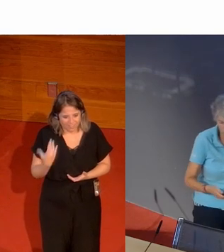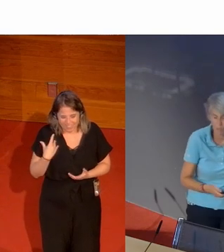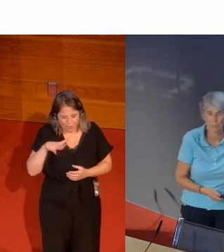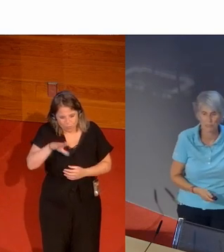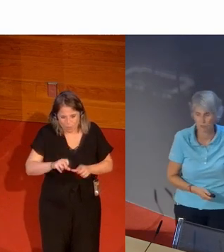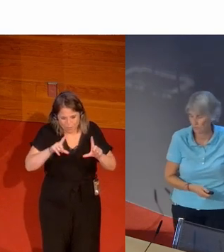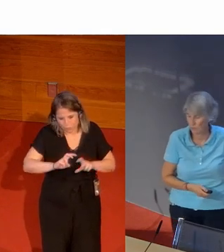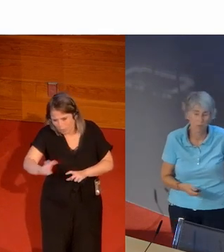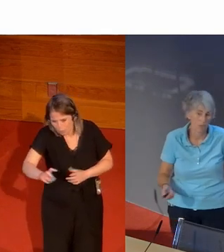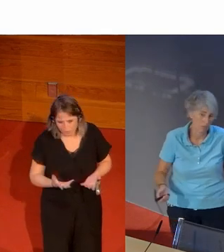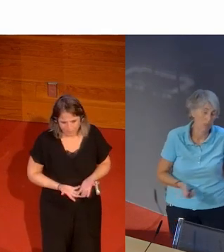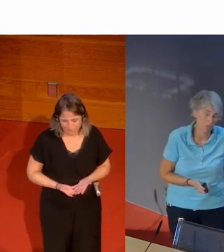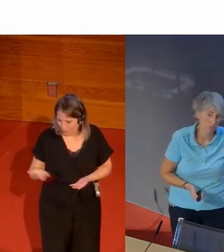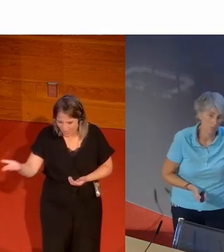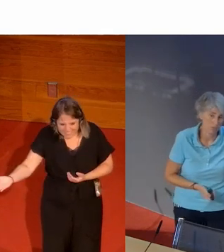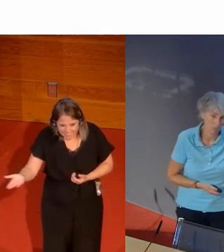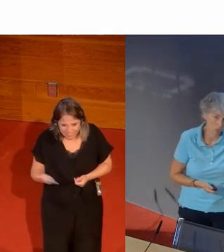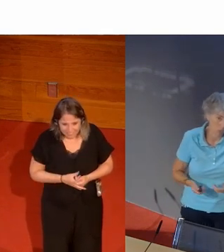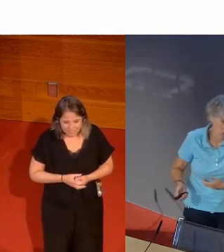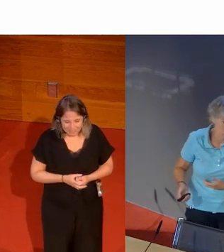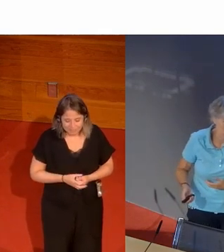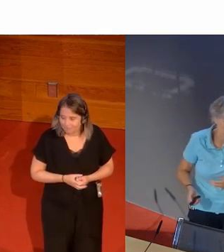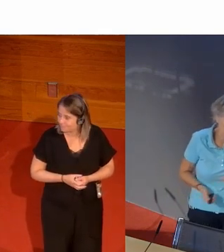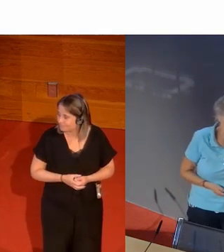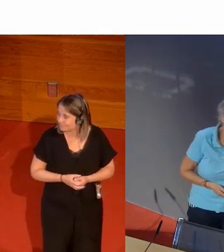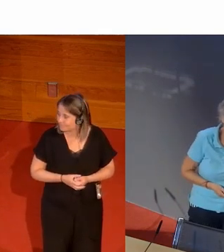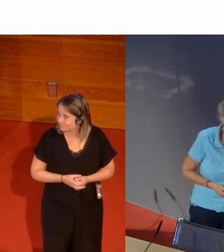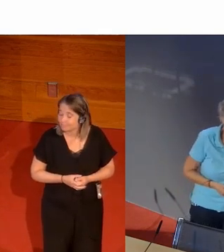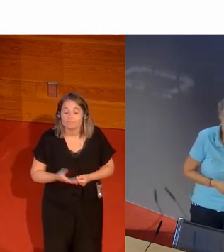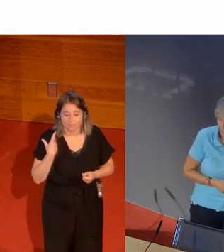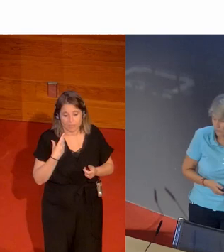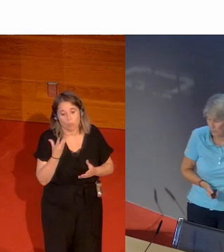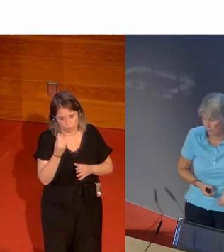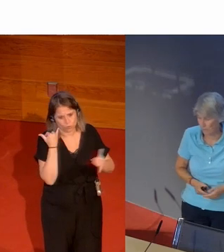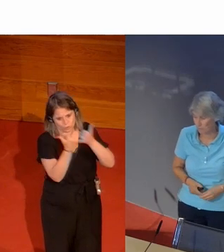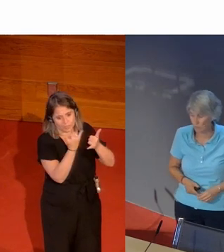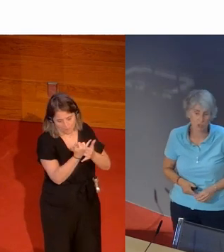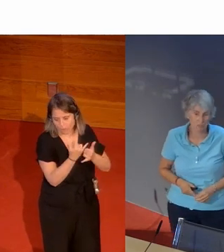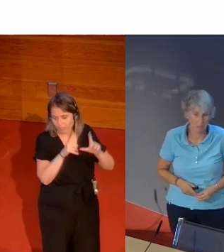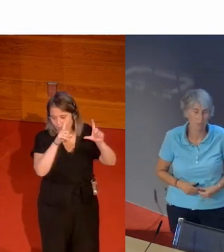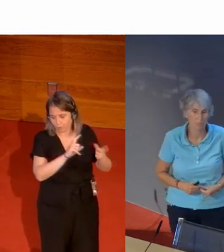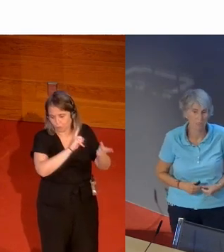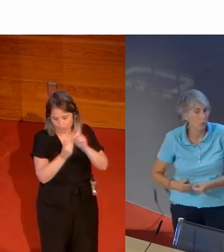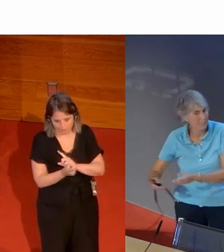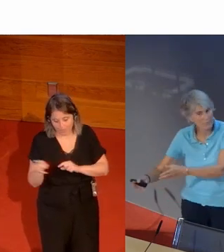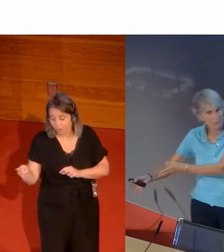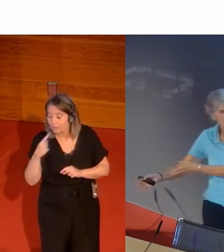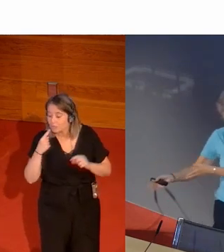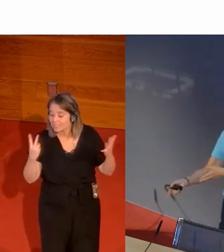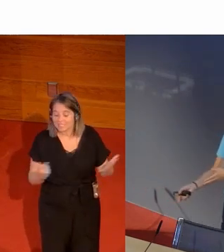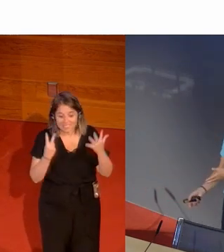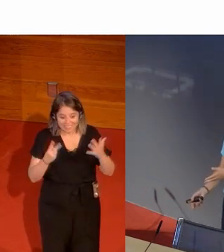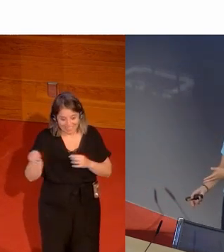otra pero no pongáis esto claro como yo creo que hicieron muchos y cambiaron los siete días de Mireia pone